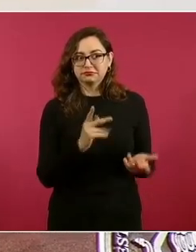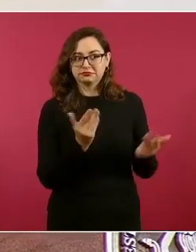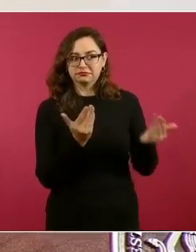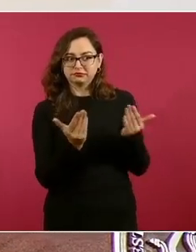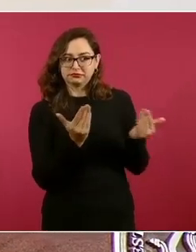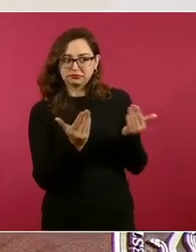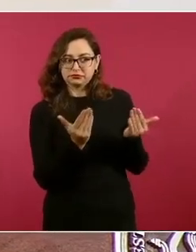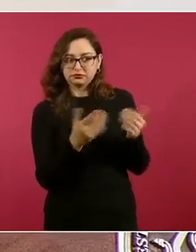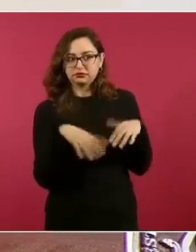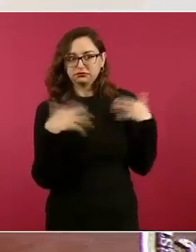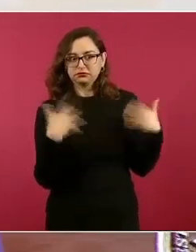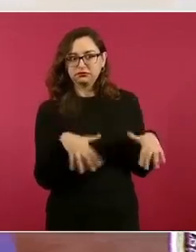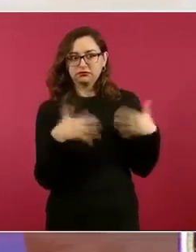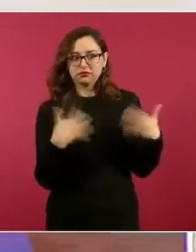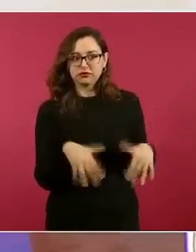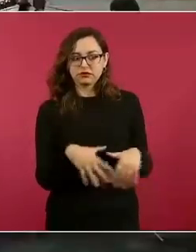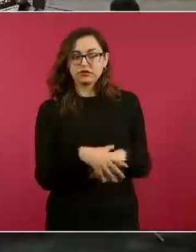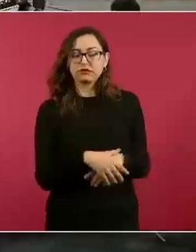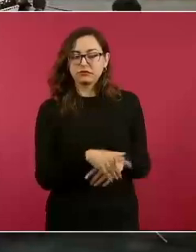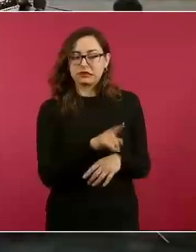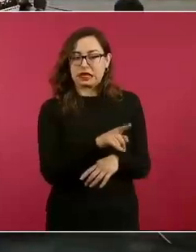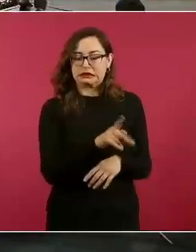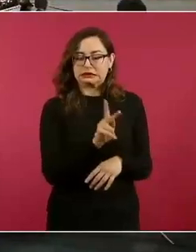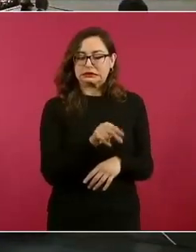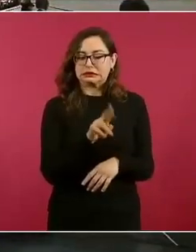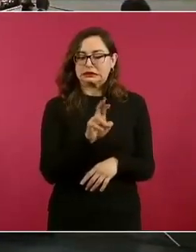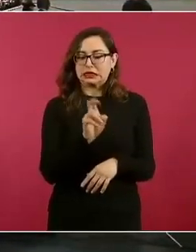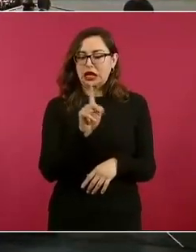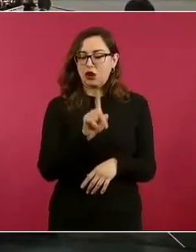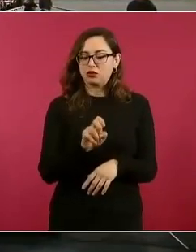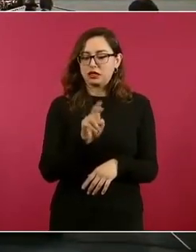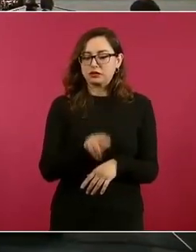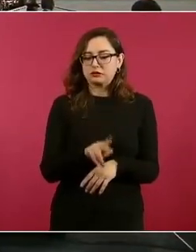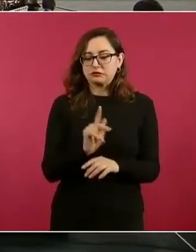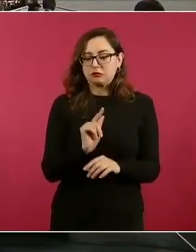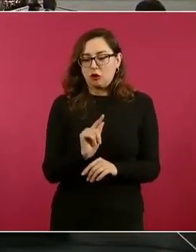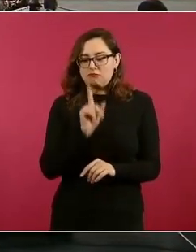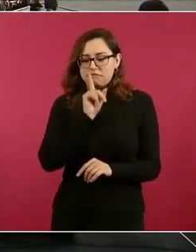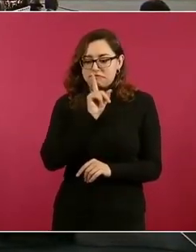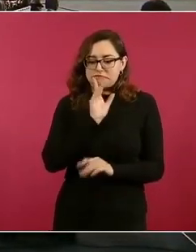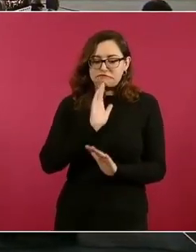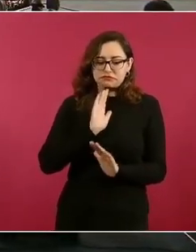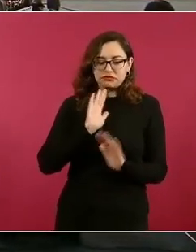pero estos son sus discípulos.